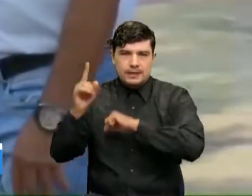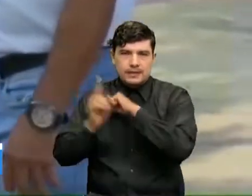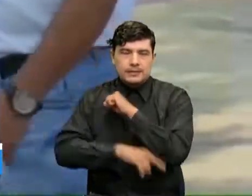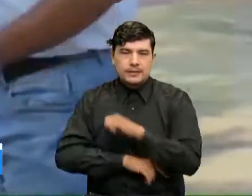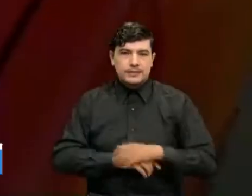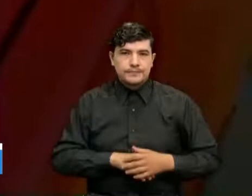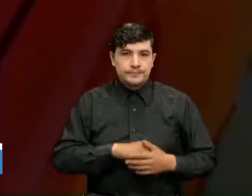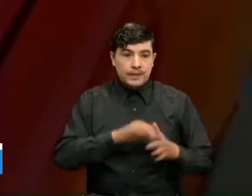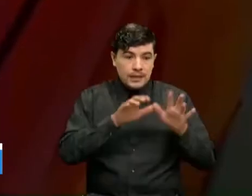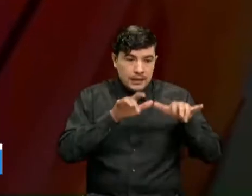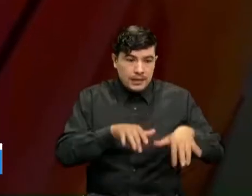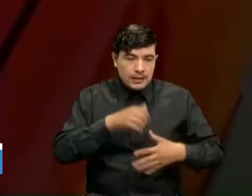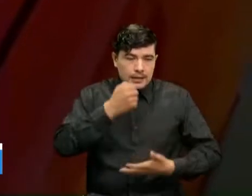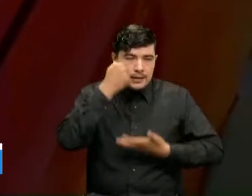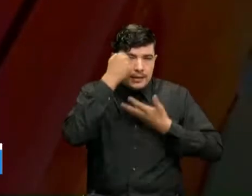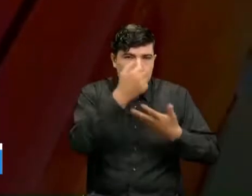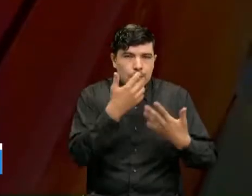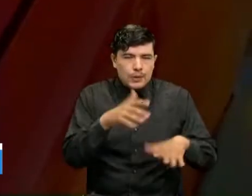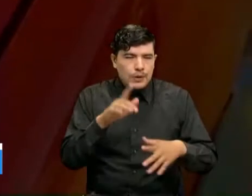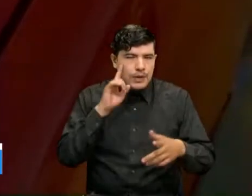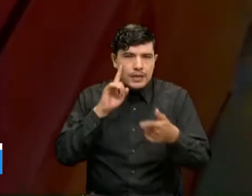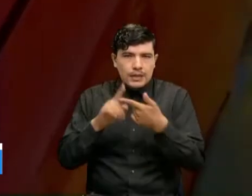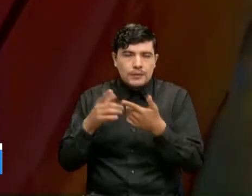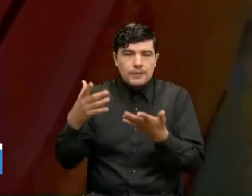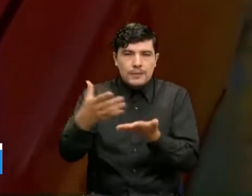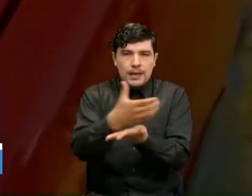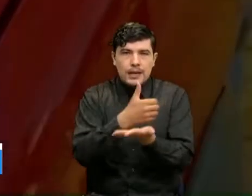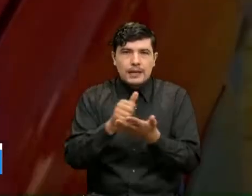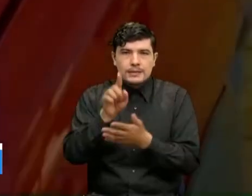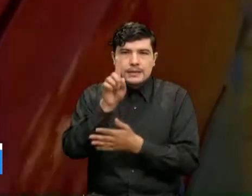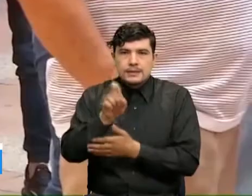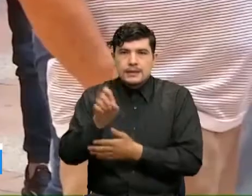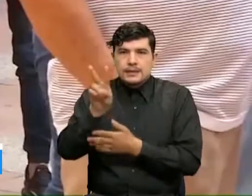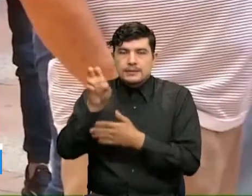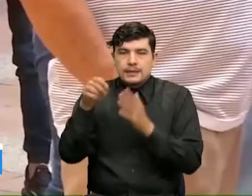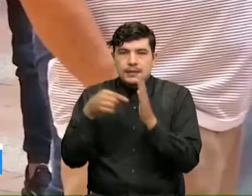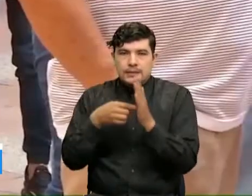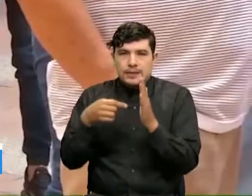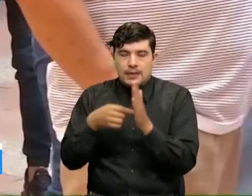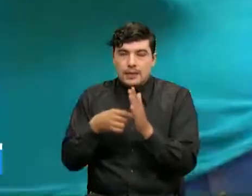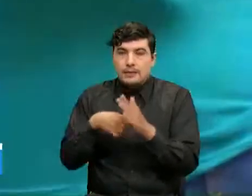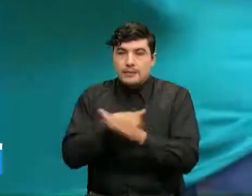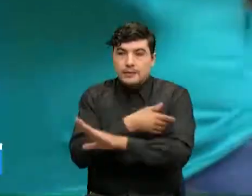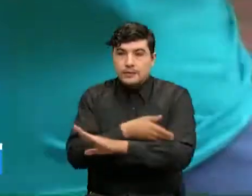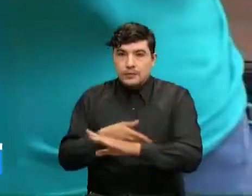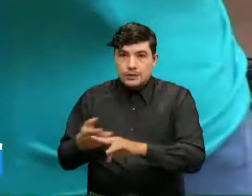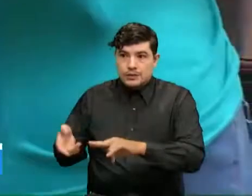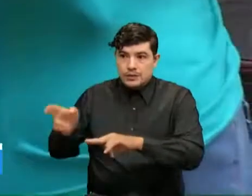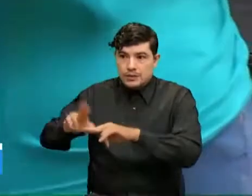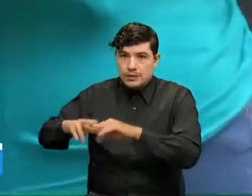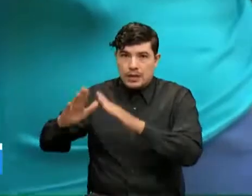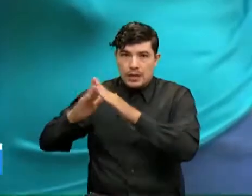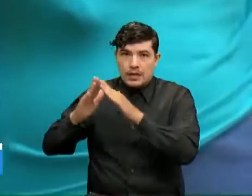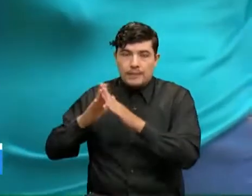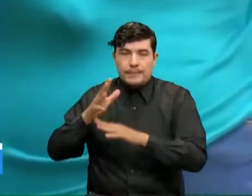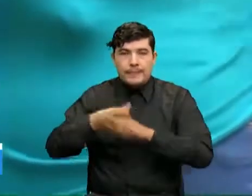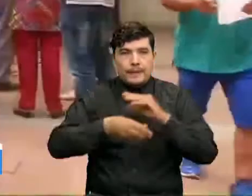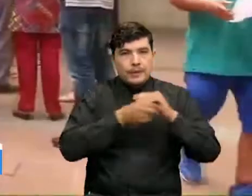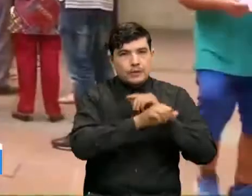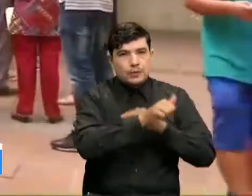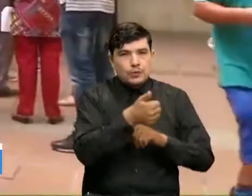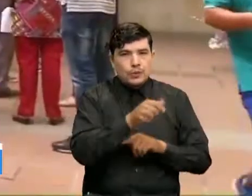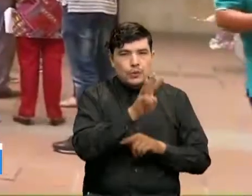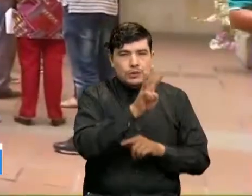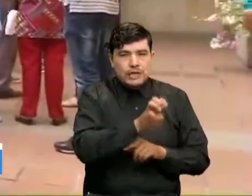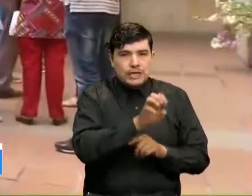recaudar 77 mil millones de pesos por impuesto predial mientras que 80 mil millones de pesos por industria y comercio. La prórroga